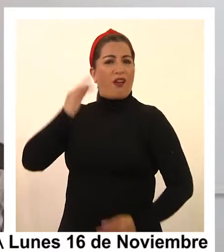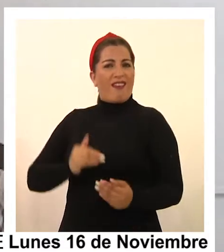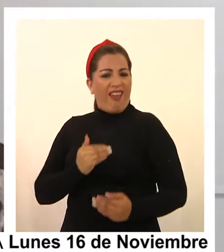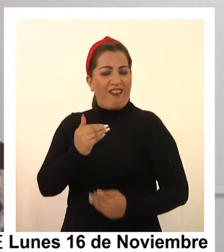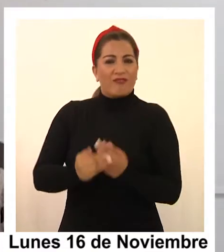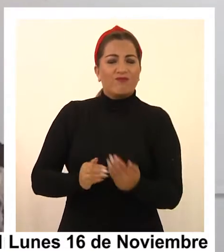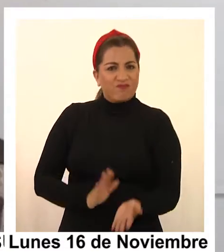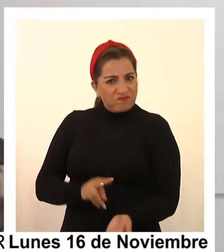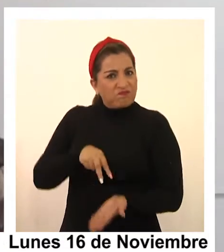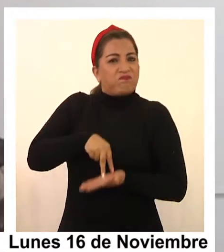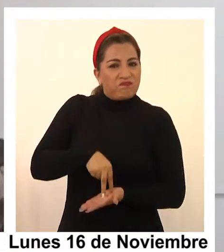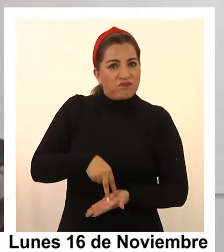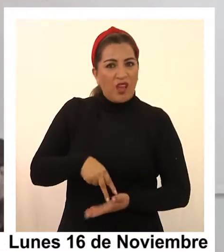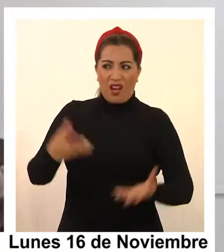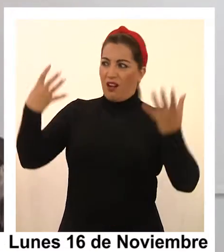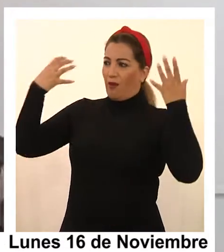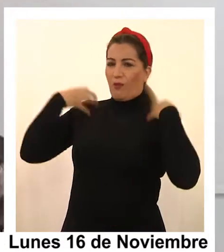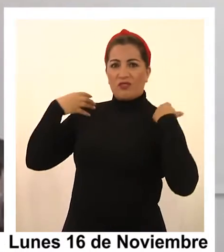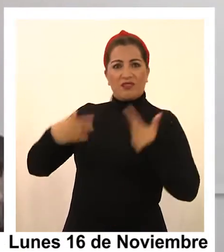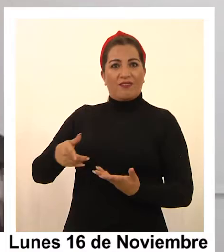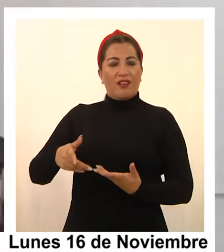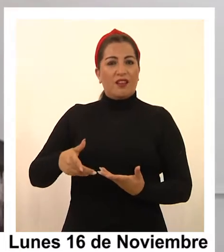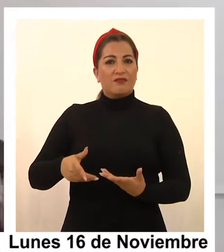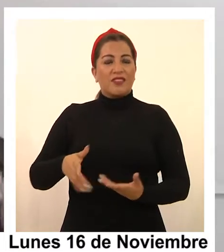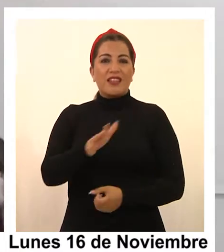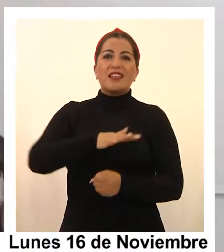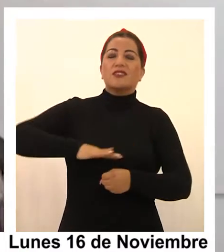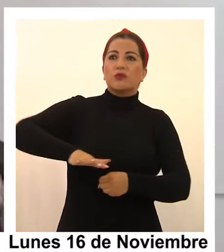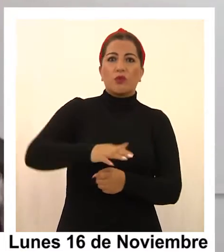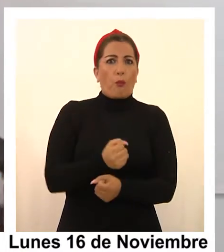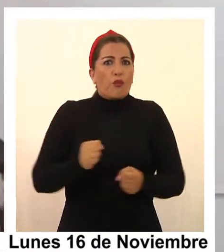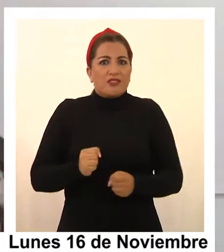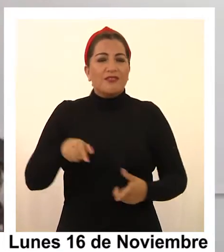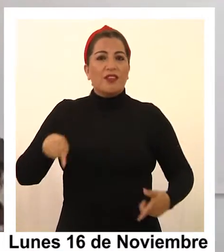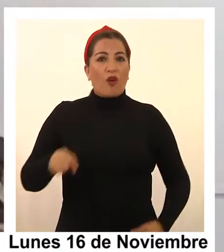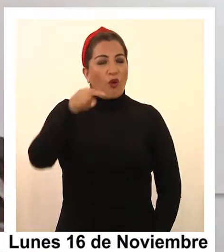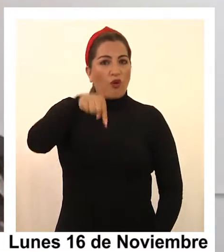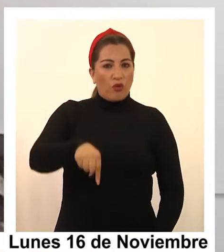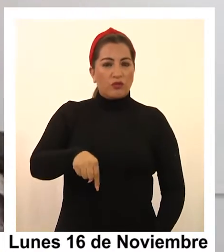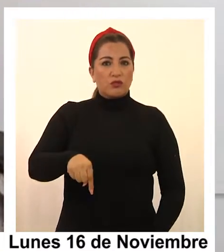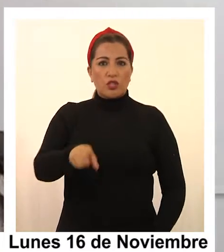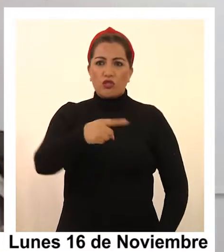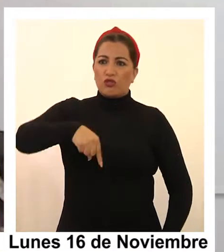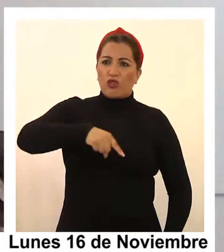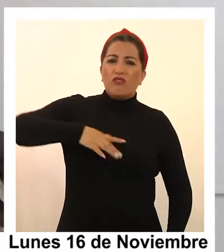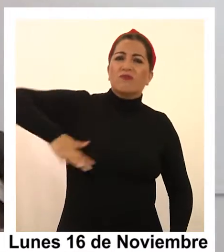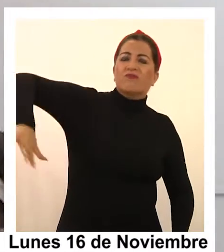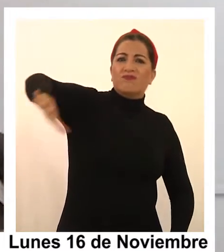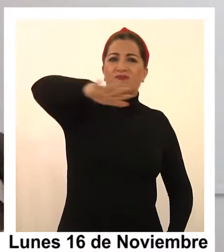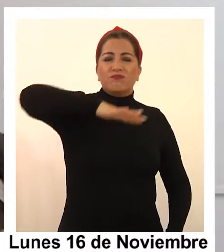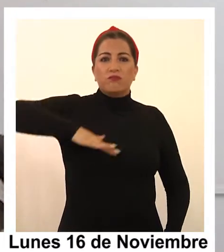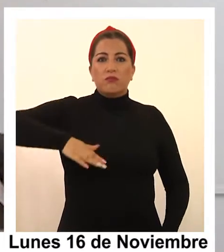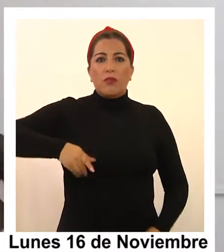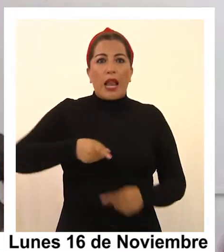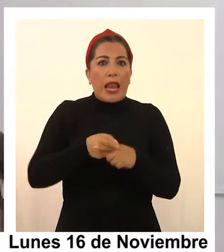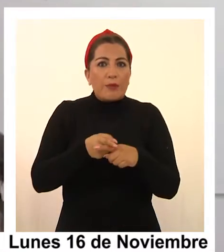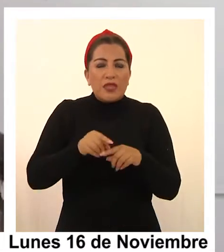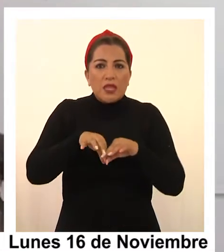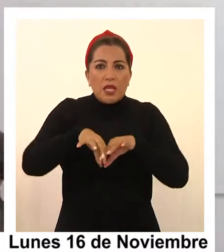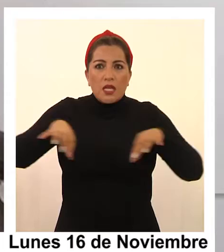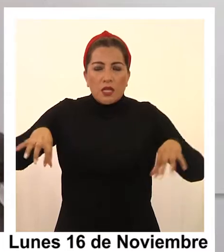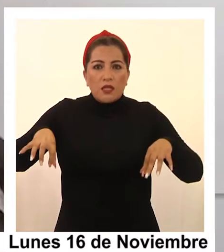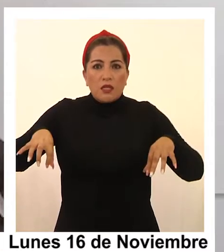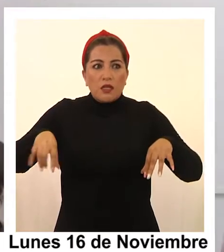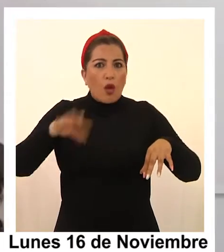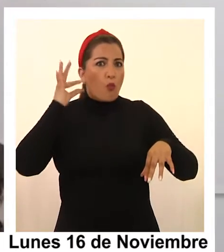de poner un pie adelante, ¿no es cierto?, y hagámonos responsables, hagámonos cargo de esta situación. No puede ser que hoy en día, como población,